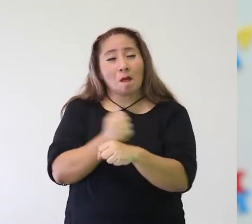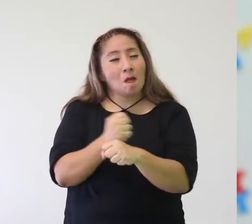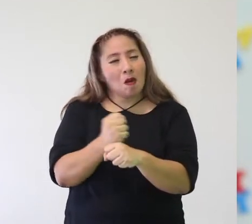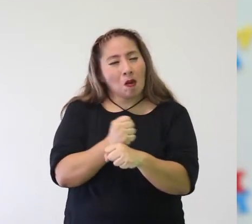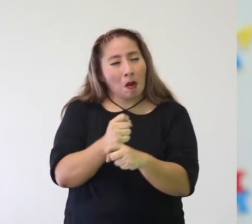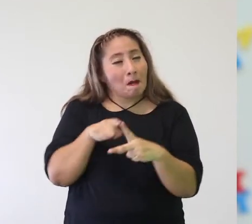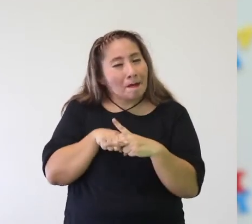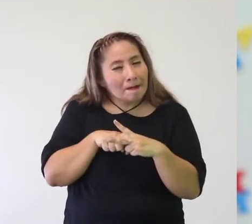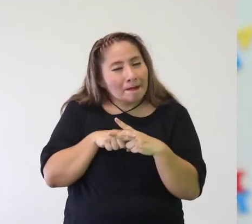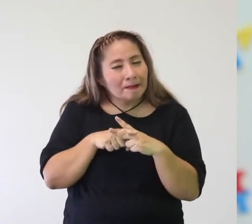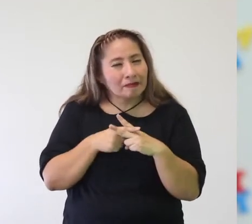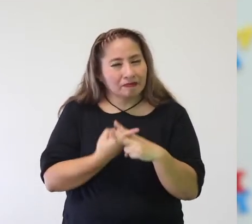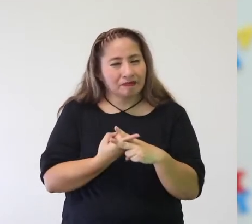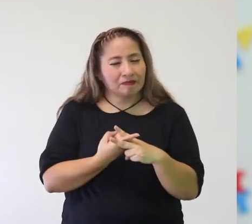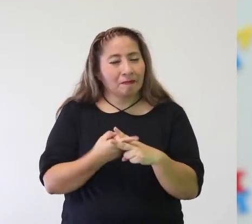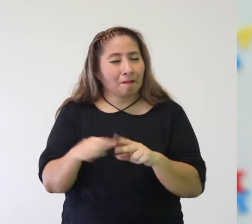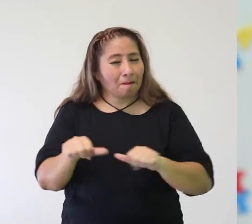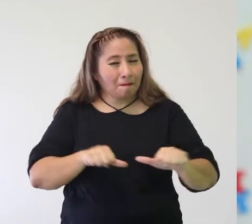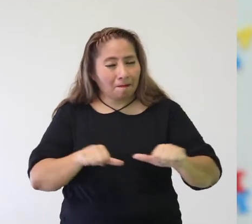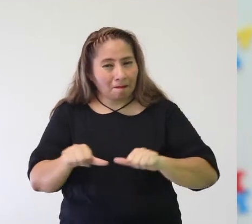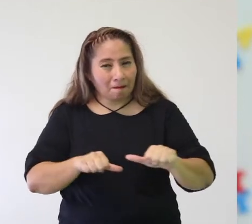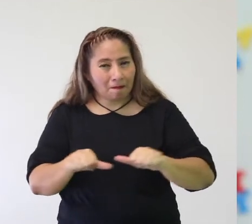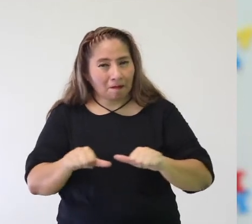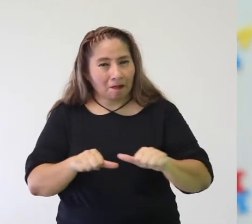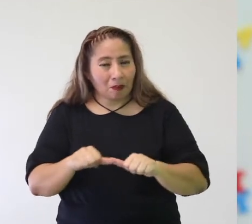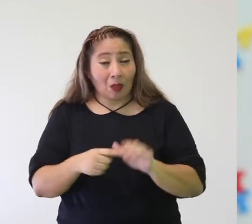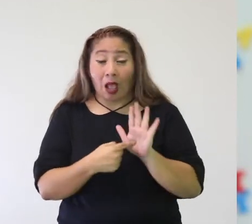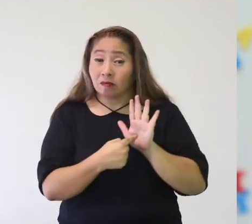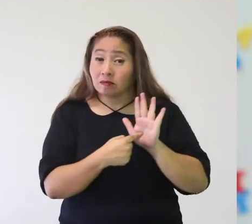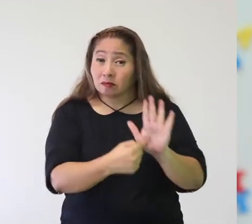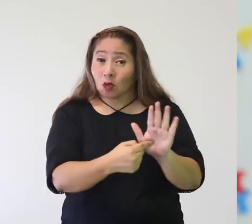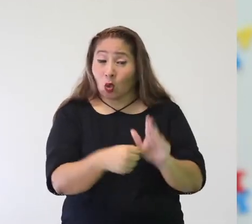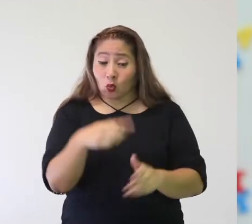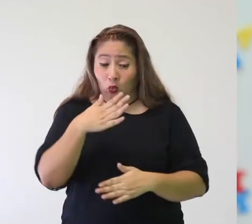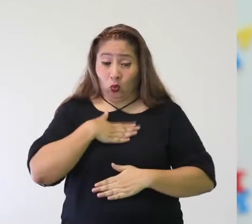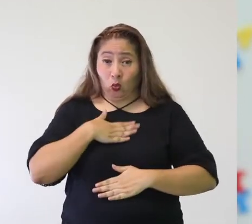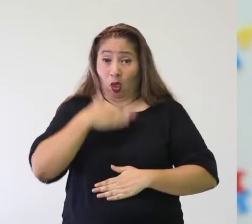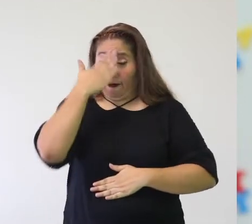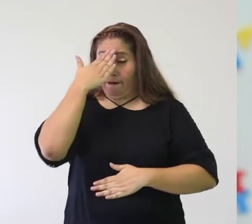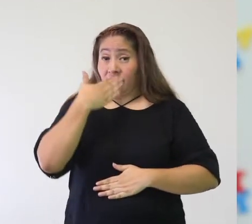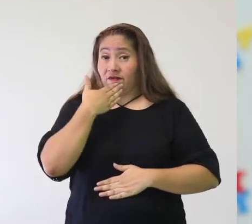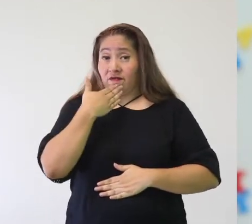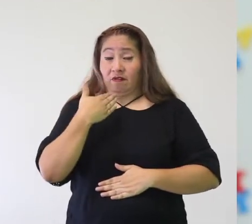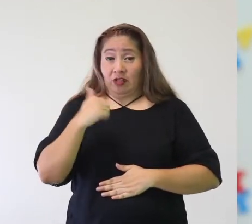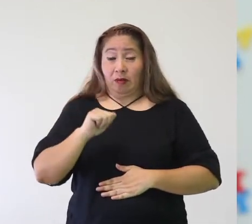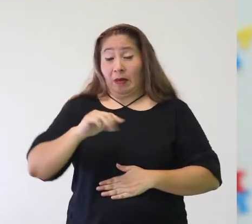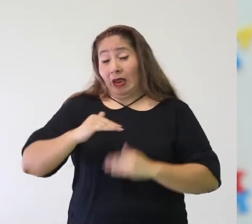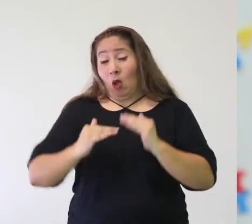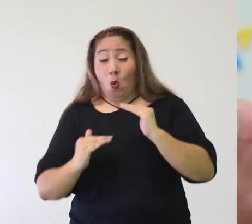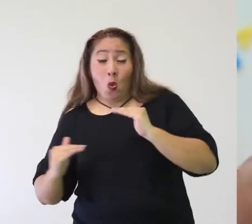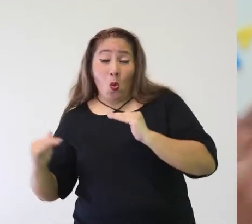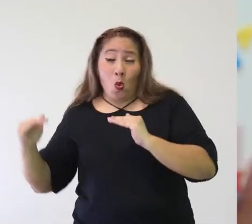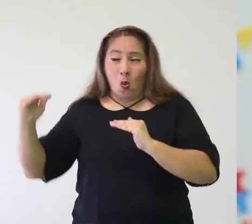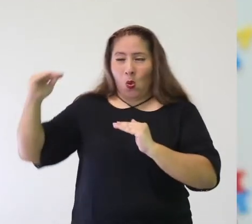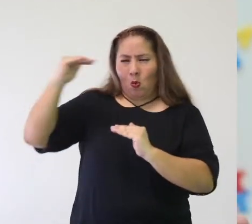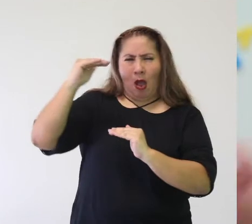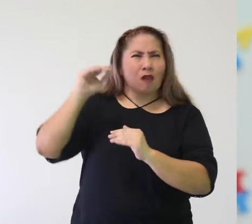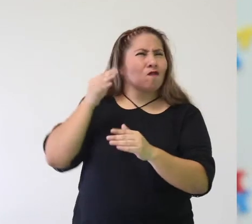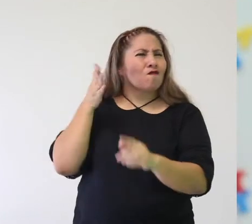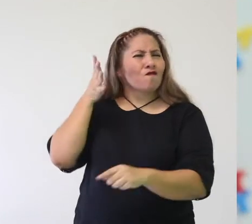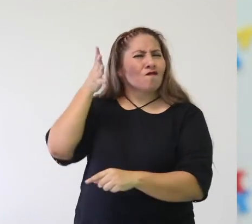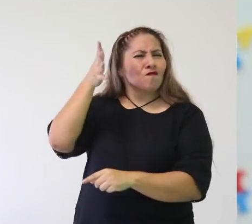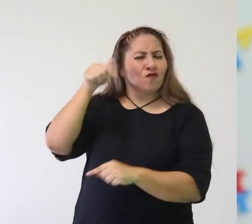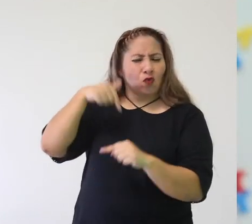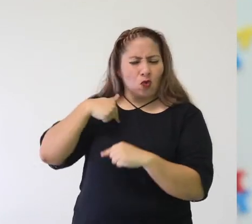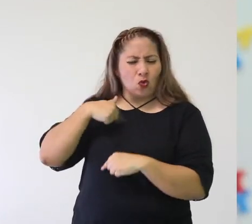ejercicios prácticos. Comienza a realizar actividades que te muestren que tú tienes habilidades para llegar a ser